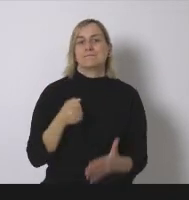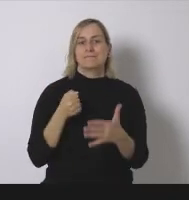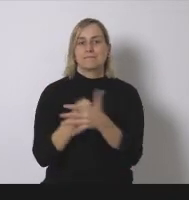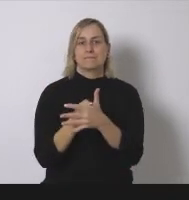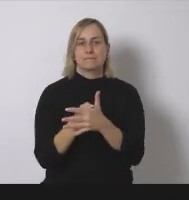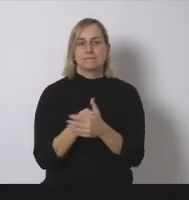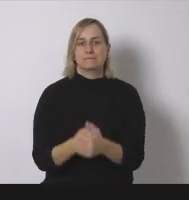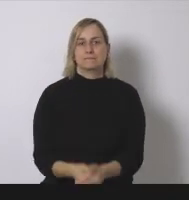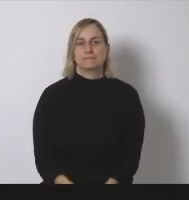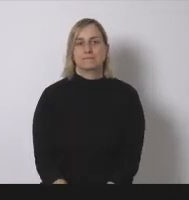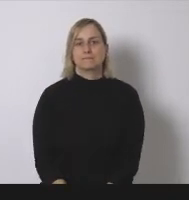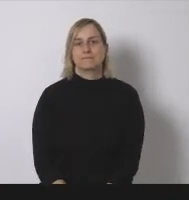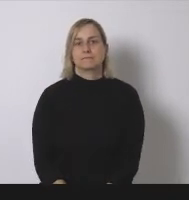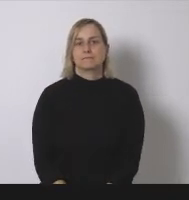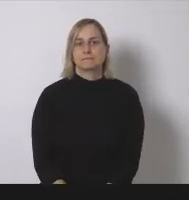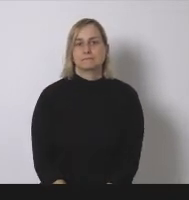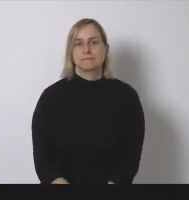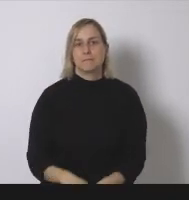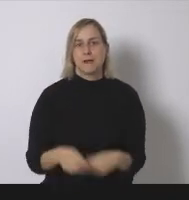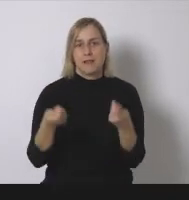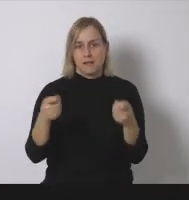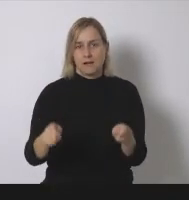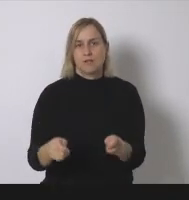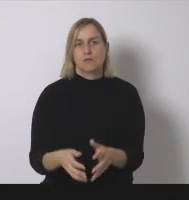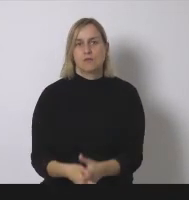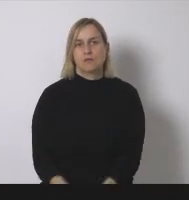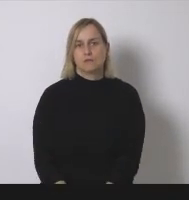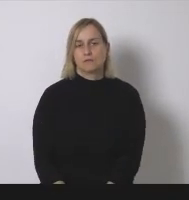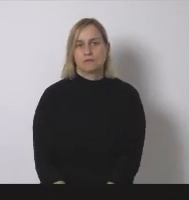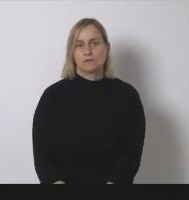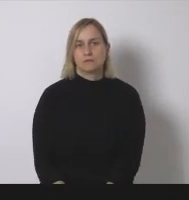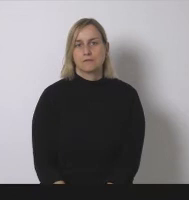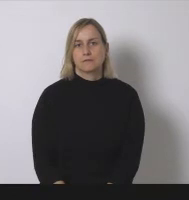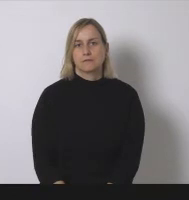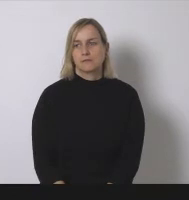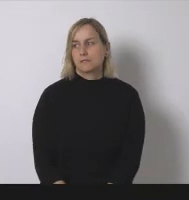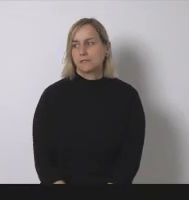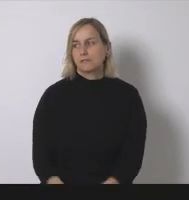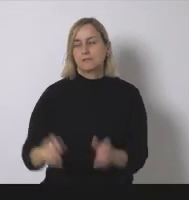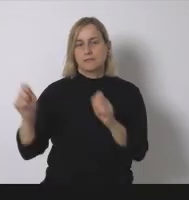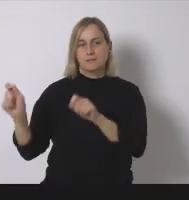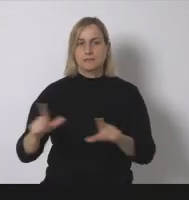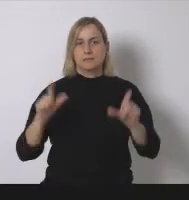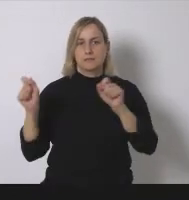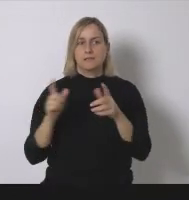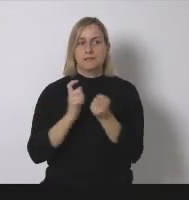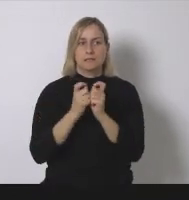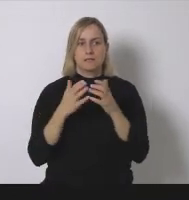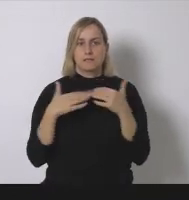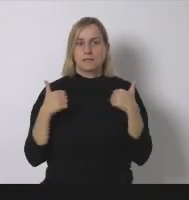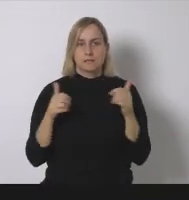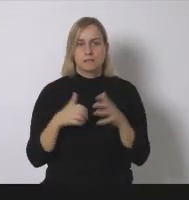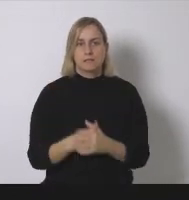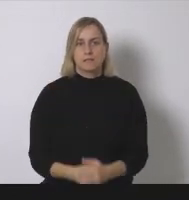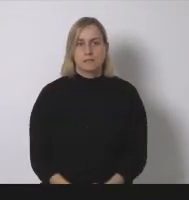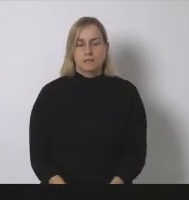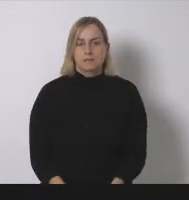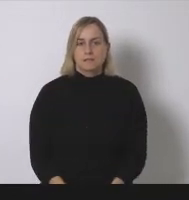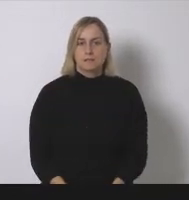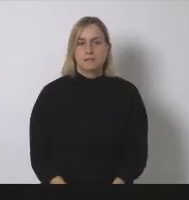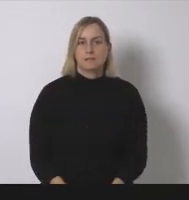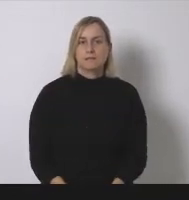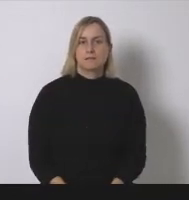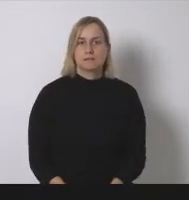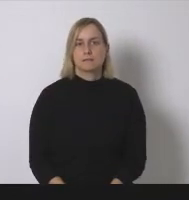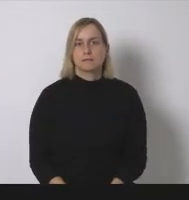dejo estas slides para que sean consultadas después el caso es que se hace la derogación del decreto ley que os comentaba antes